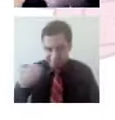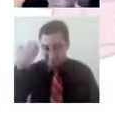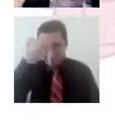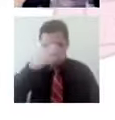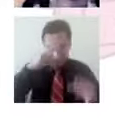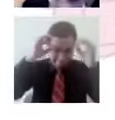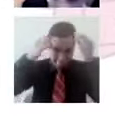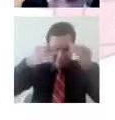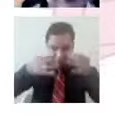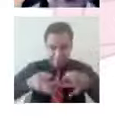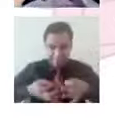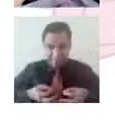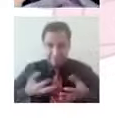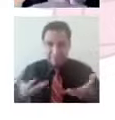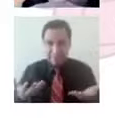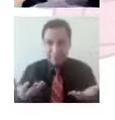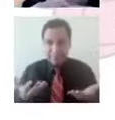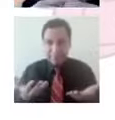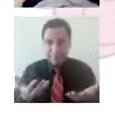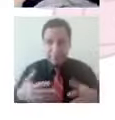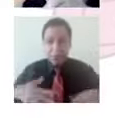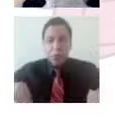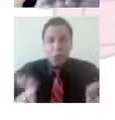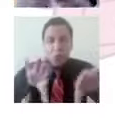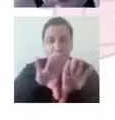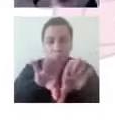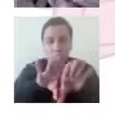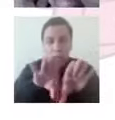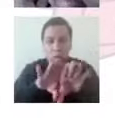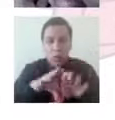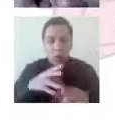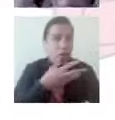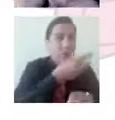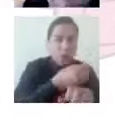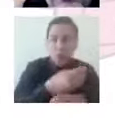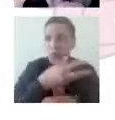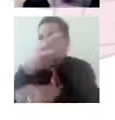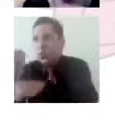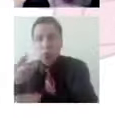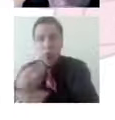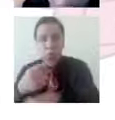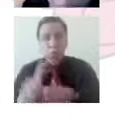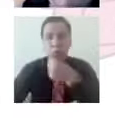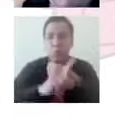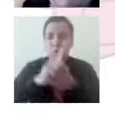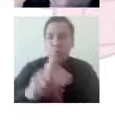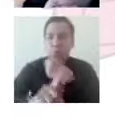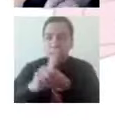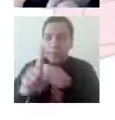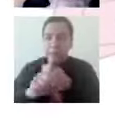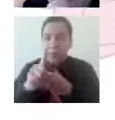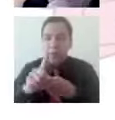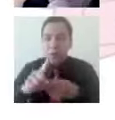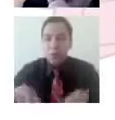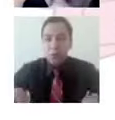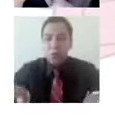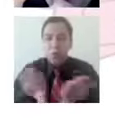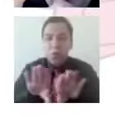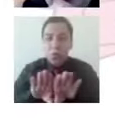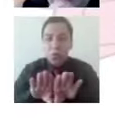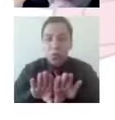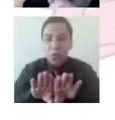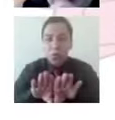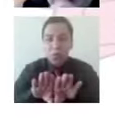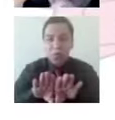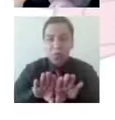respecto a cómo hemos podido resolver las circunstancias de la vida, ¿no? Por eso le pongo como situaciones problema,